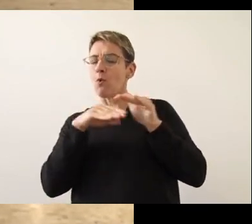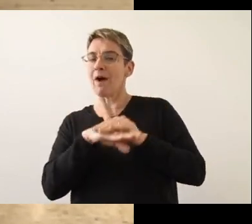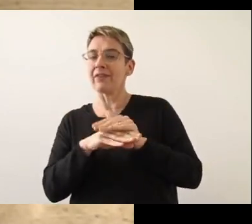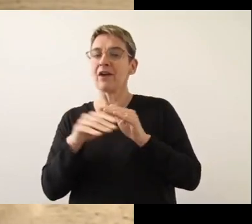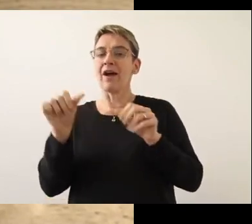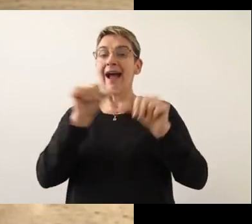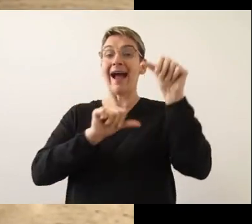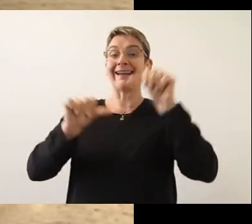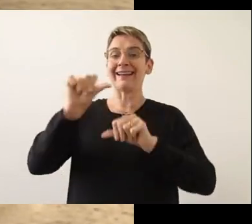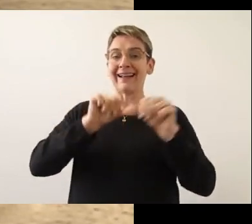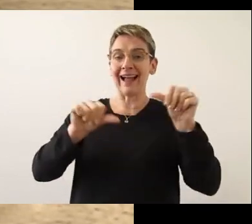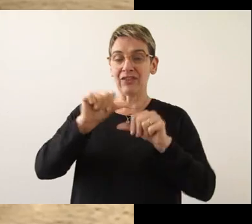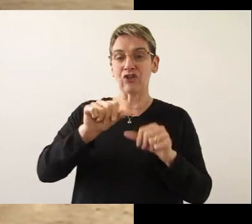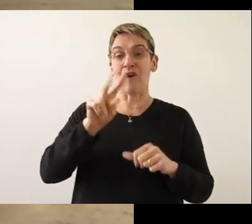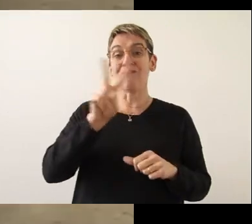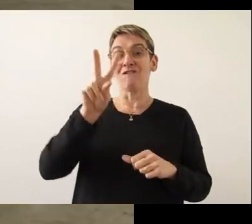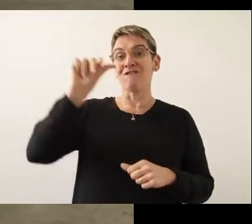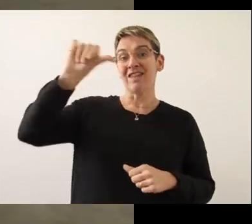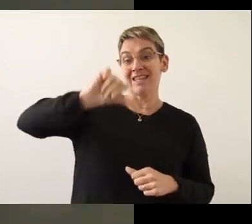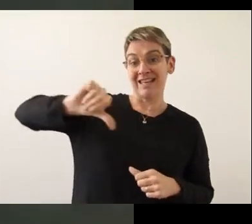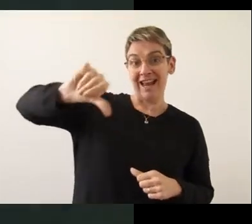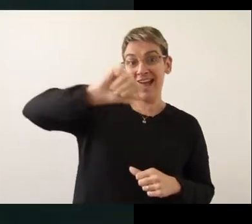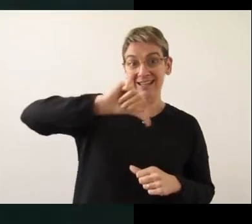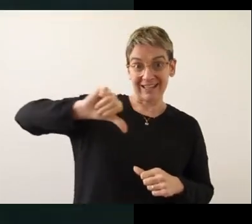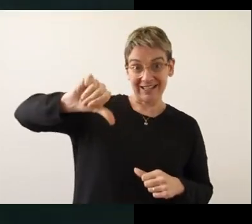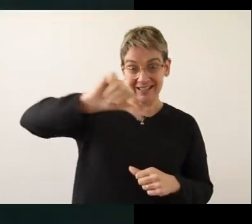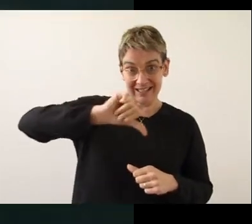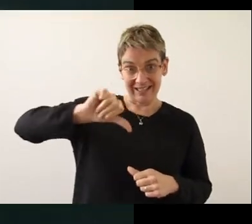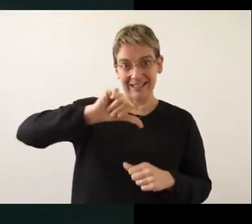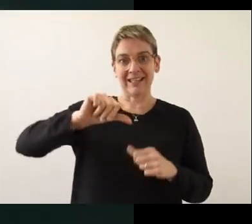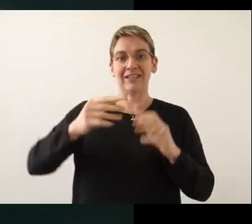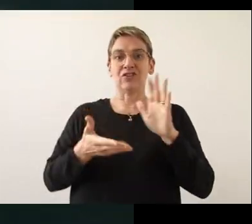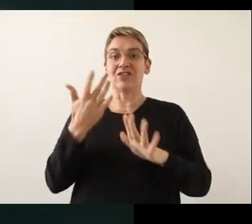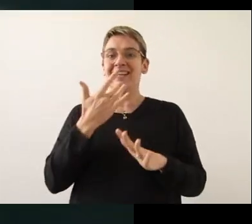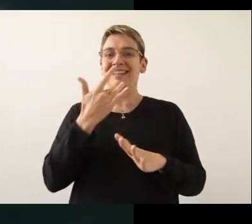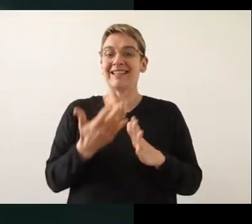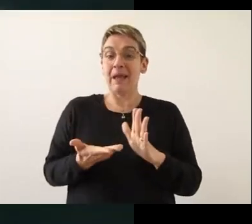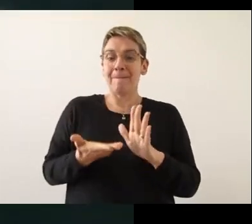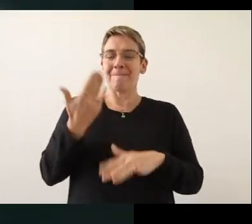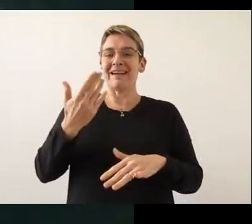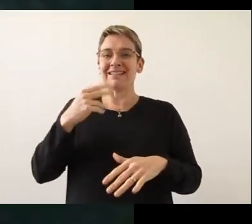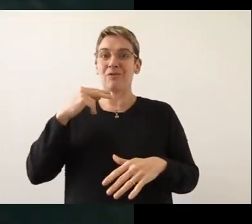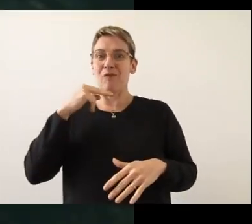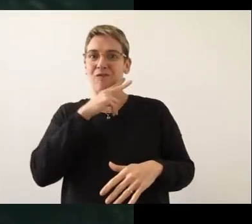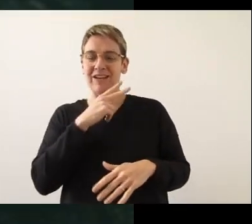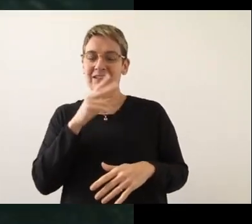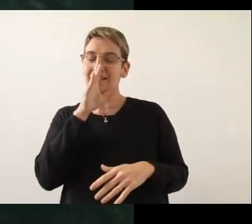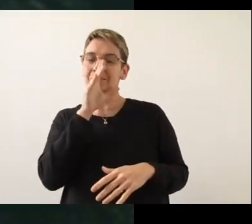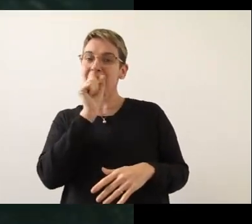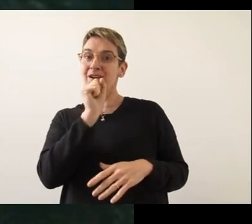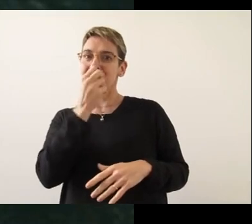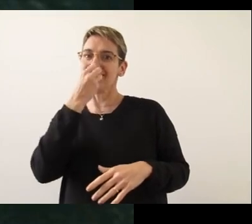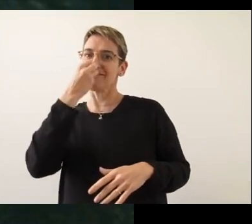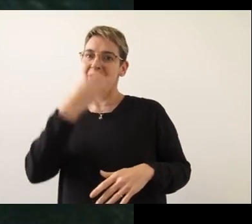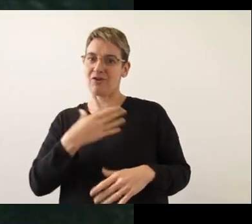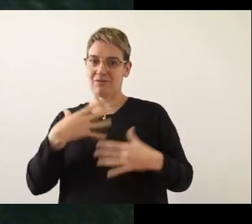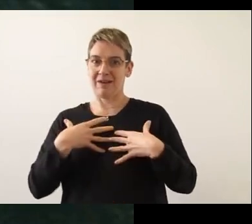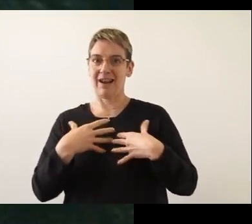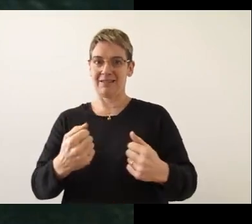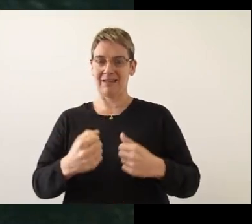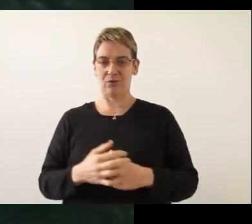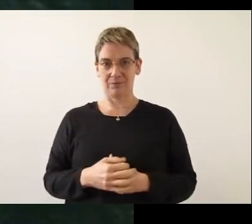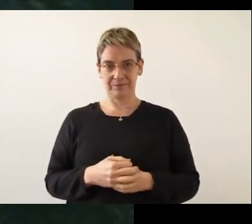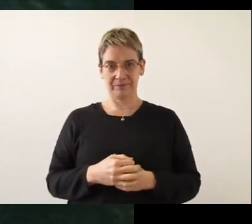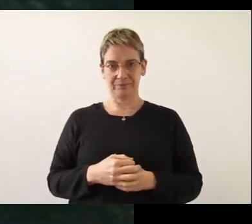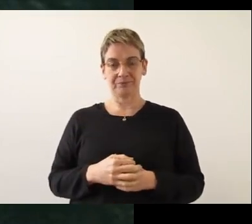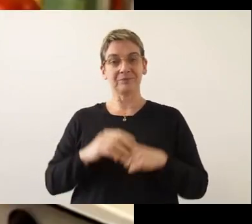agregando vinagre. Así se aumenta la acidez de manera artificial, haciéndolos seguros para